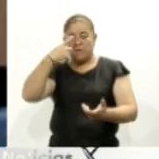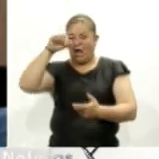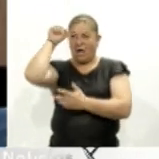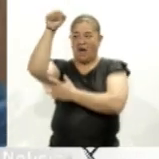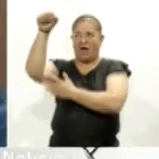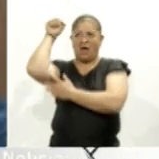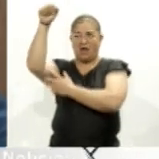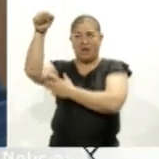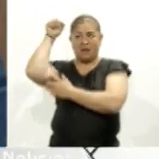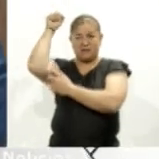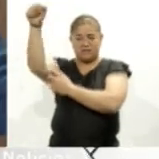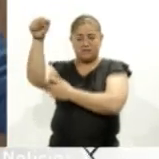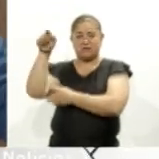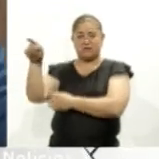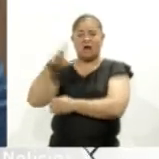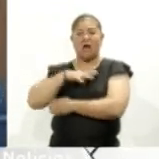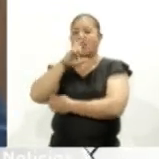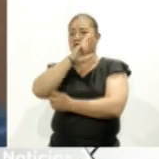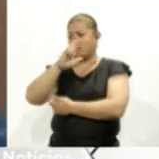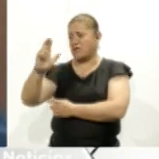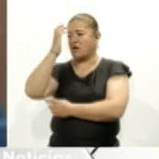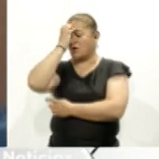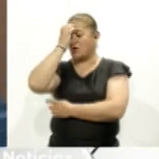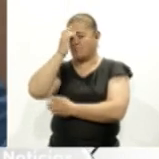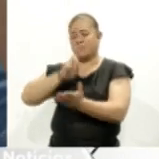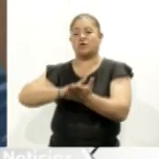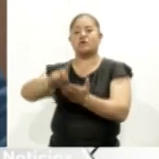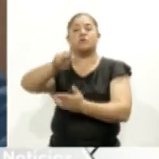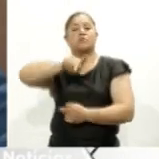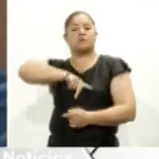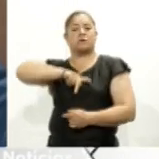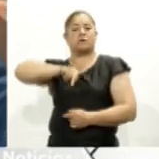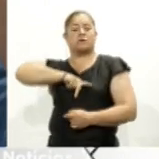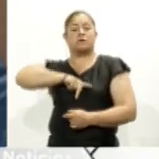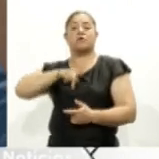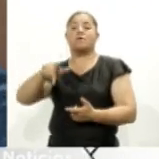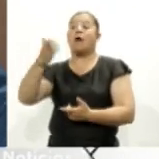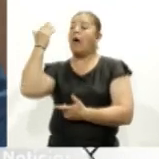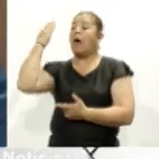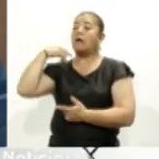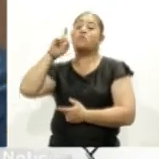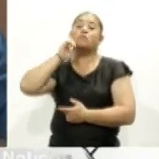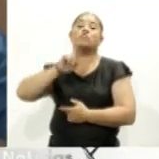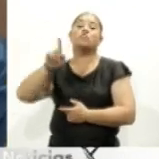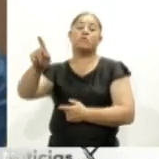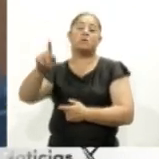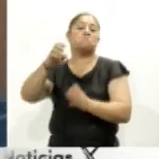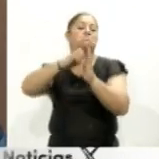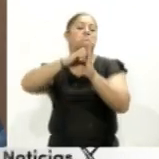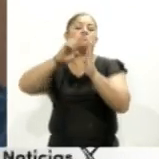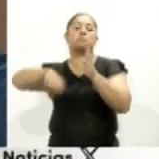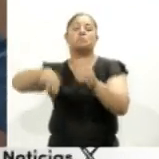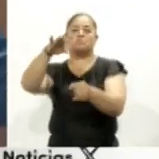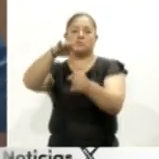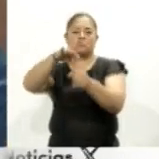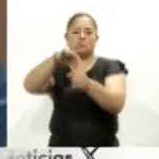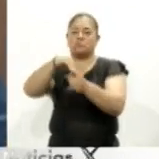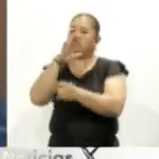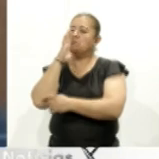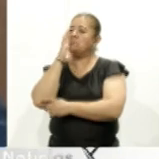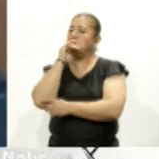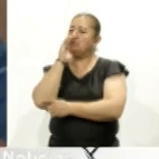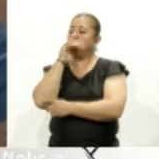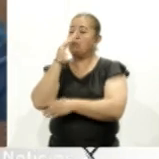reconocimiento a sus derechos, porque antes las mujeres no podían votar, no podían